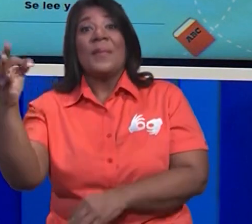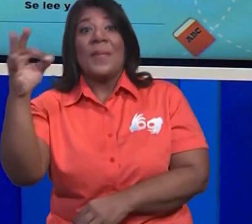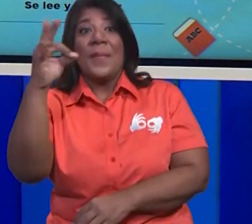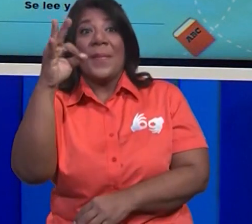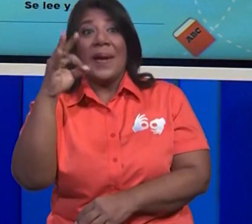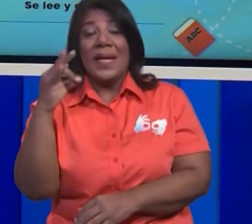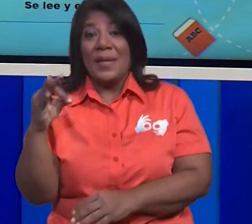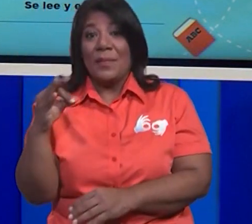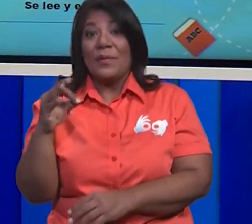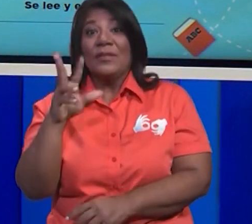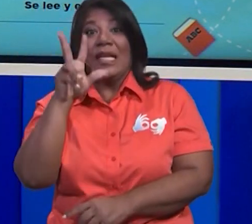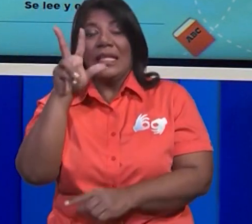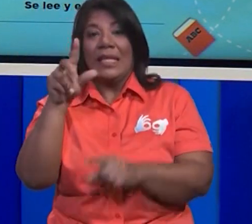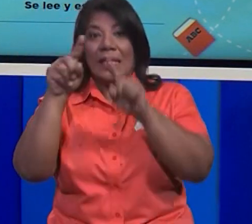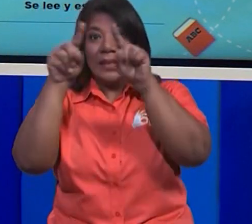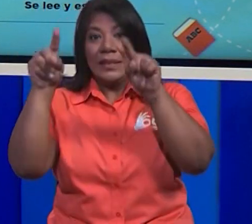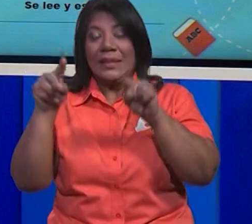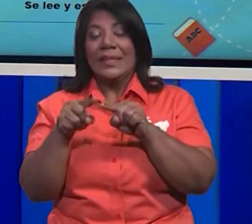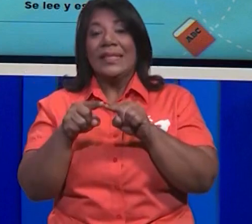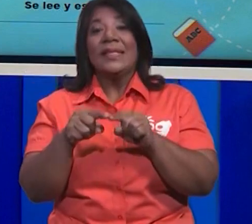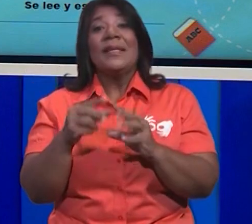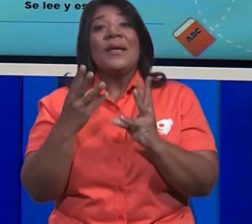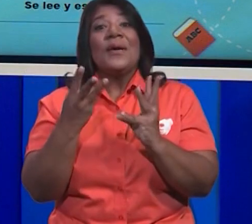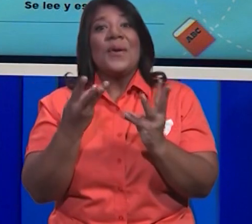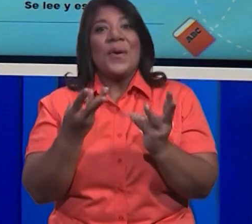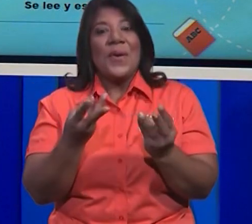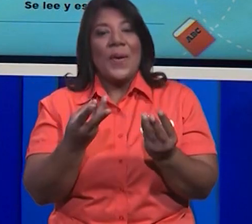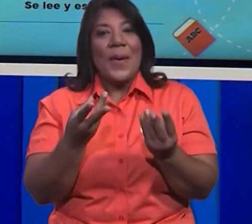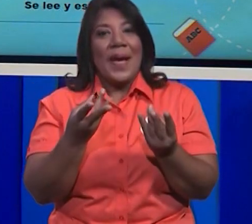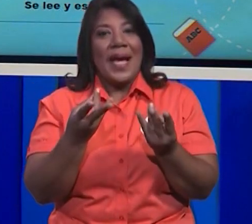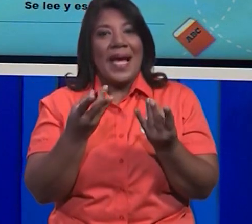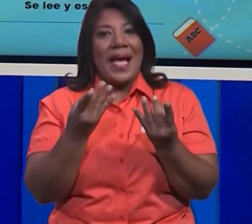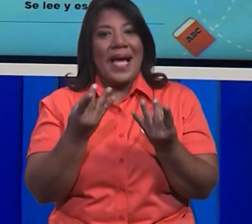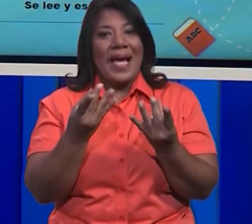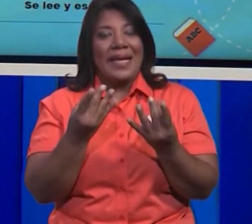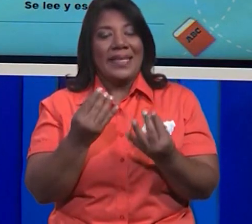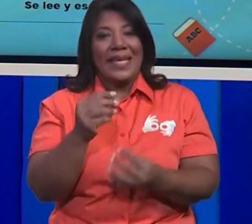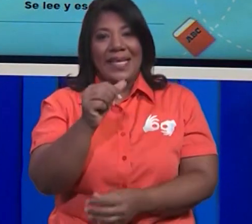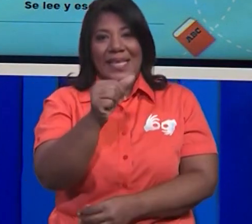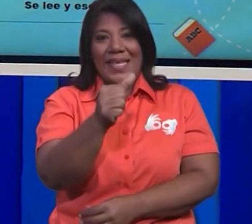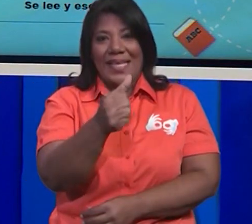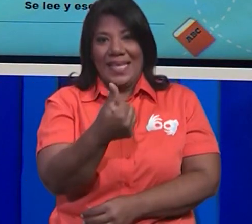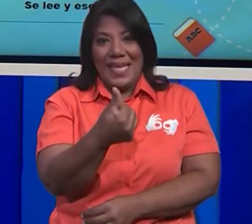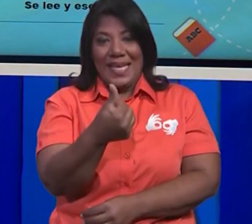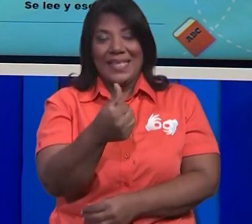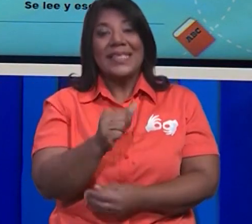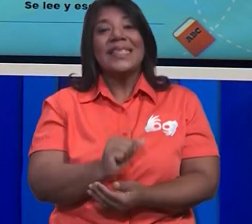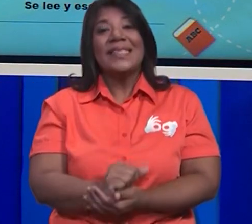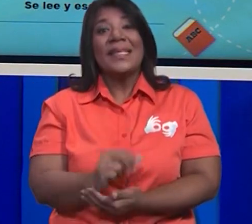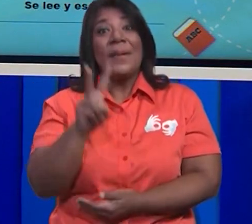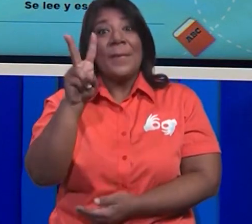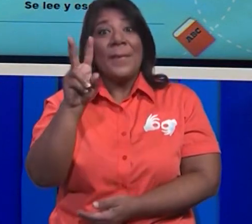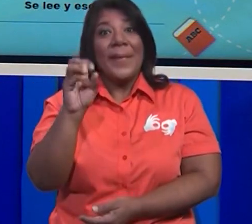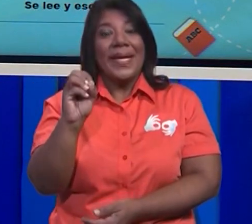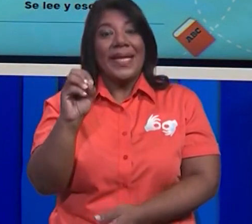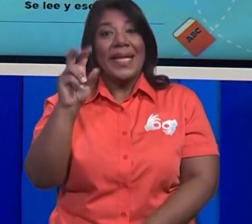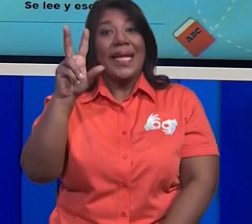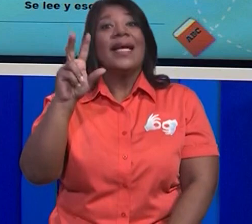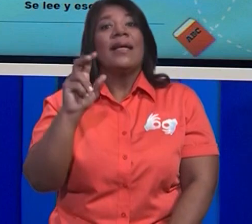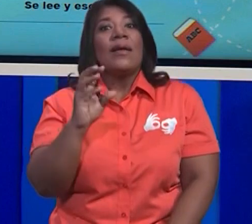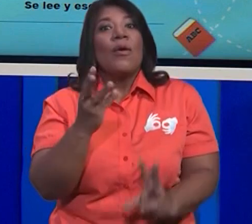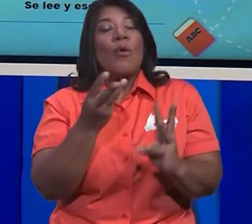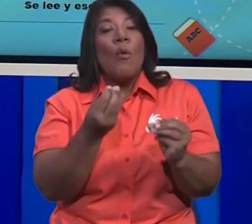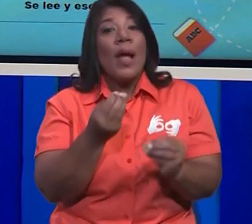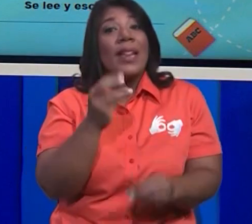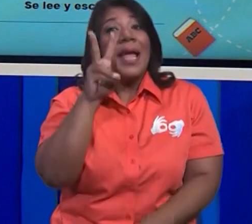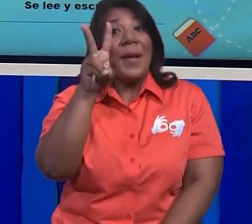mariposas hay? Vamos a contarlas, pero las vamos a contar de 10 en 10. Tenemos 10, 20. ¿Cuántas